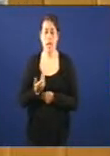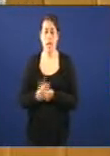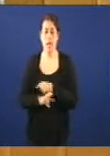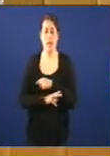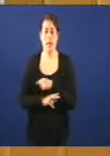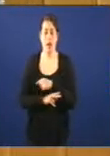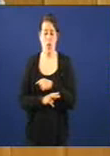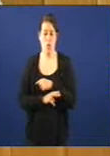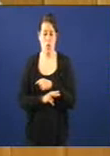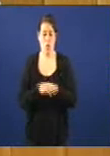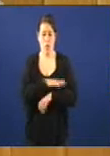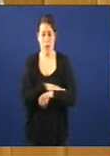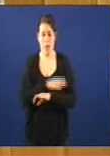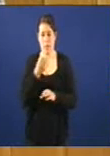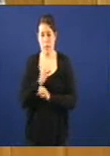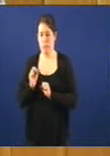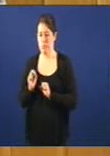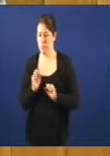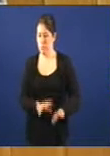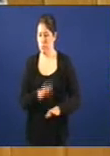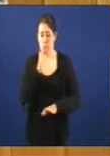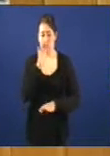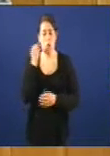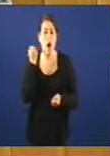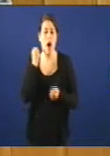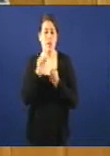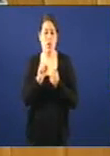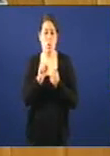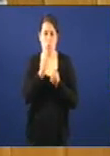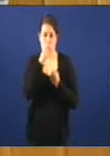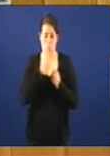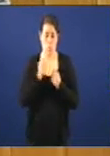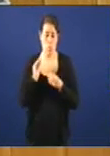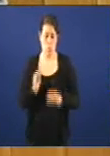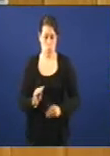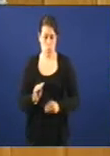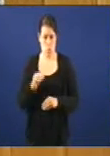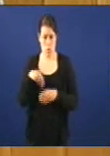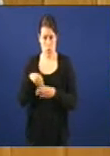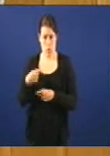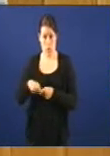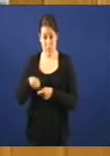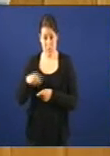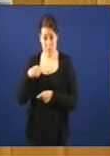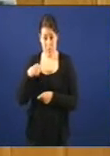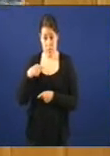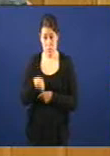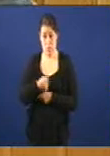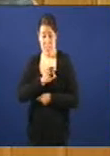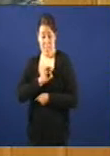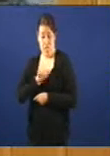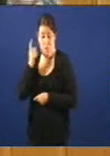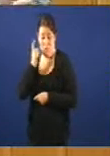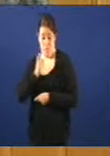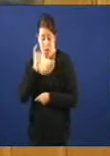dimitir de forma inmediata pola súa actitude nesta conserva. En unha entrevista con este portavoce, o señor Beiras, dixo que